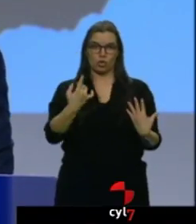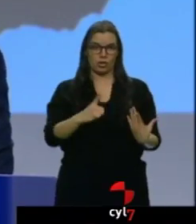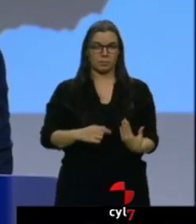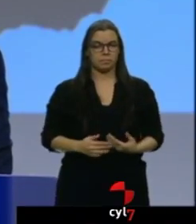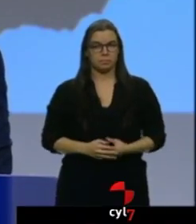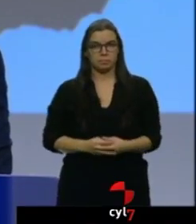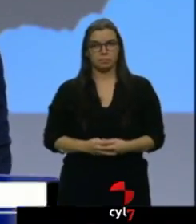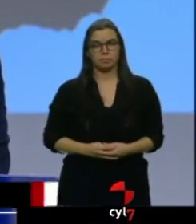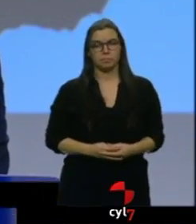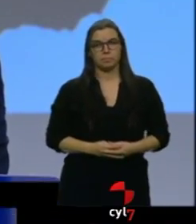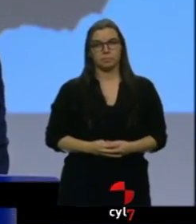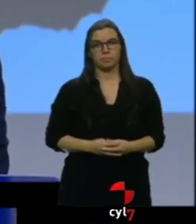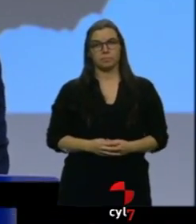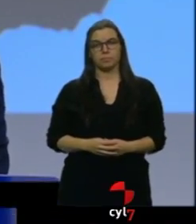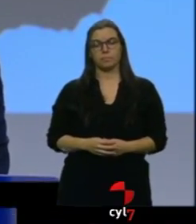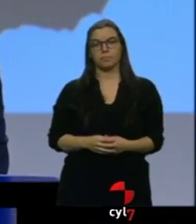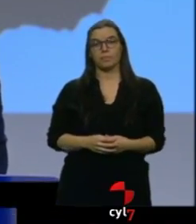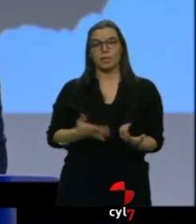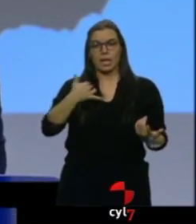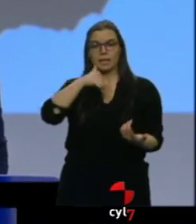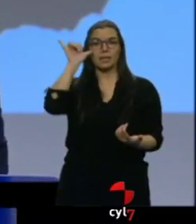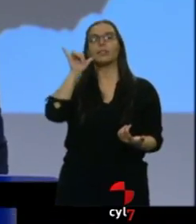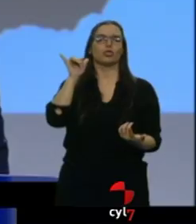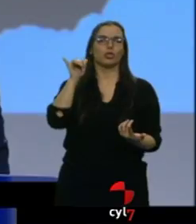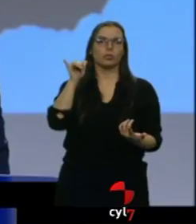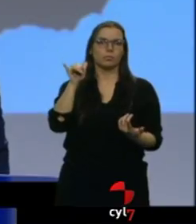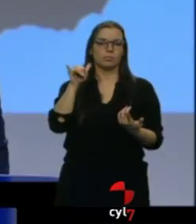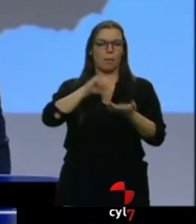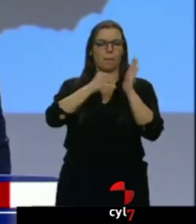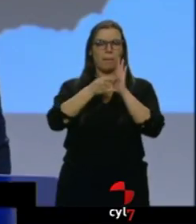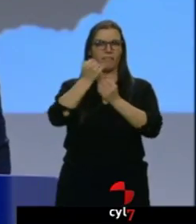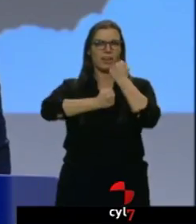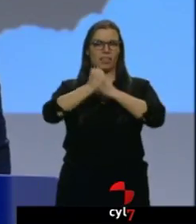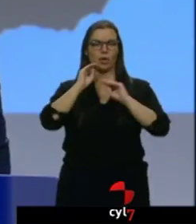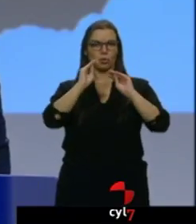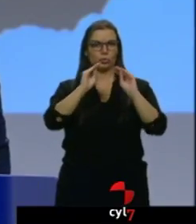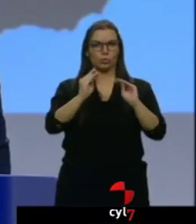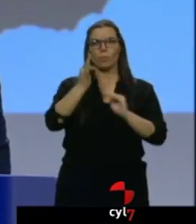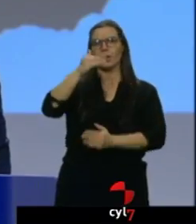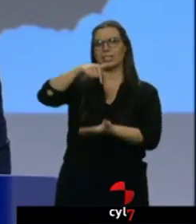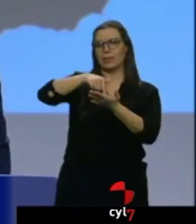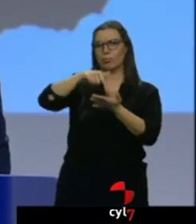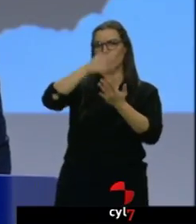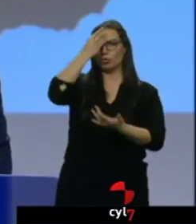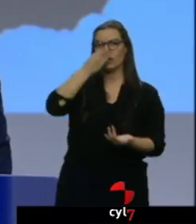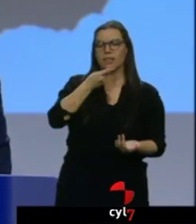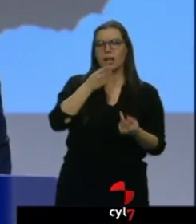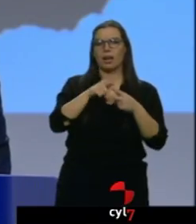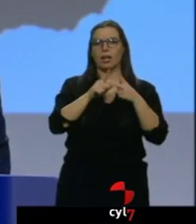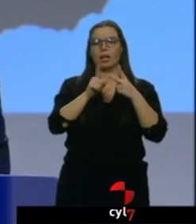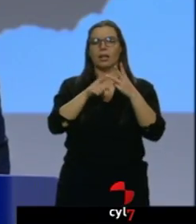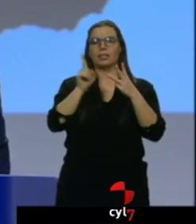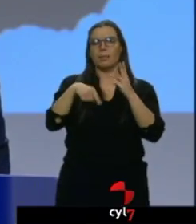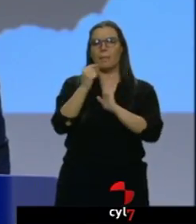Hay un riesgo desde el punto de vista del rendimiento del plan financiero y del impuesto digital y de las medidas